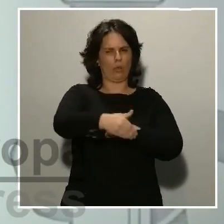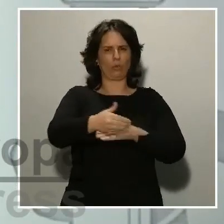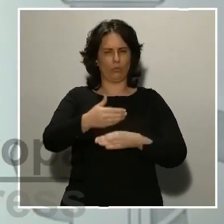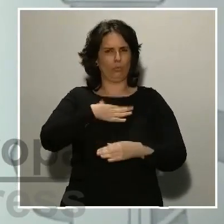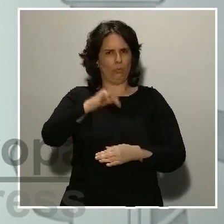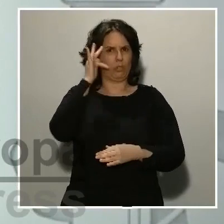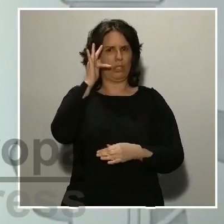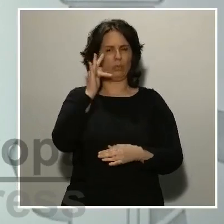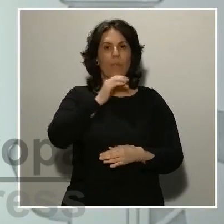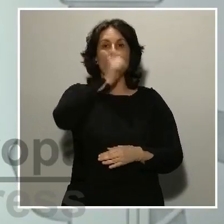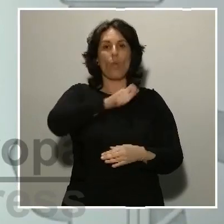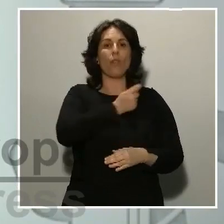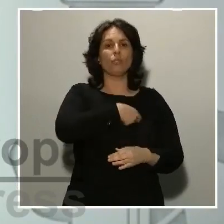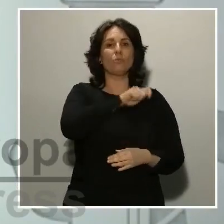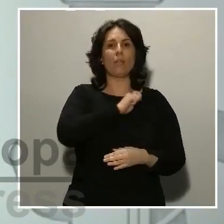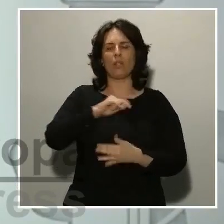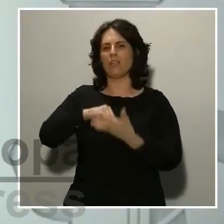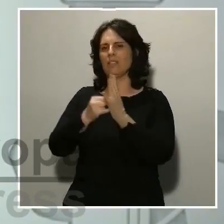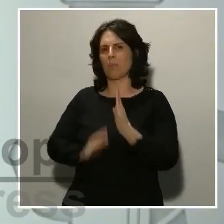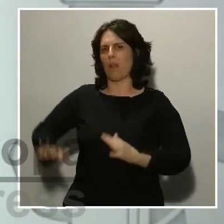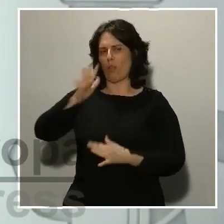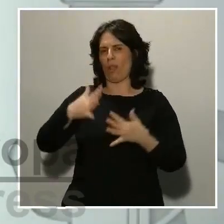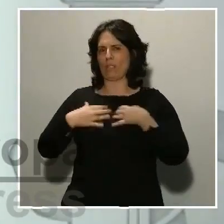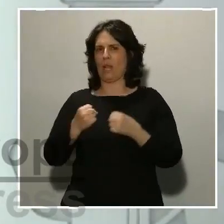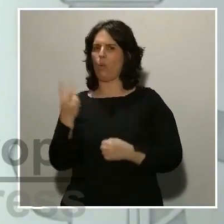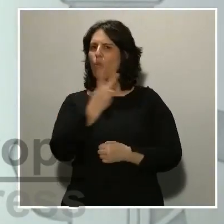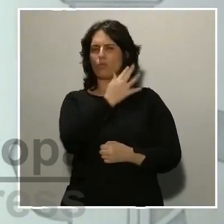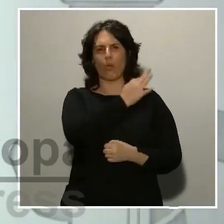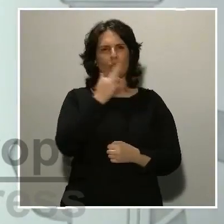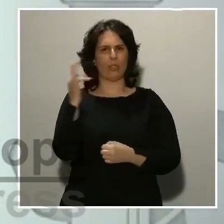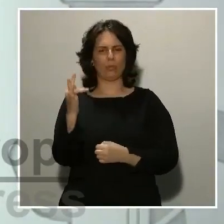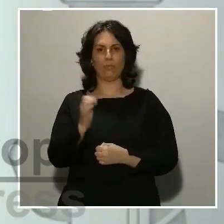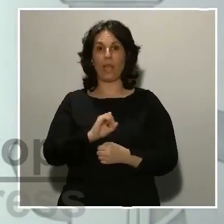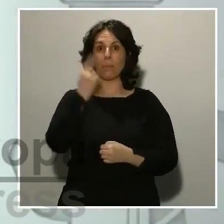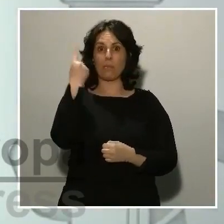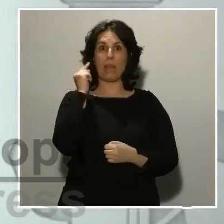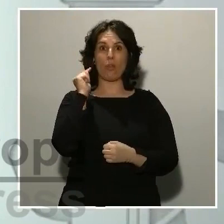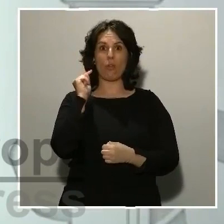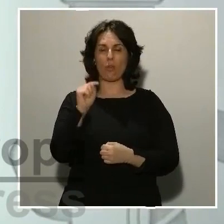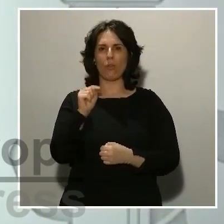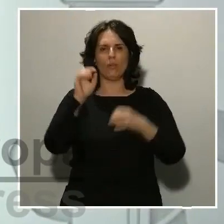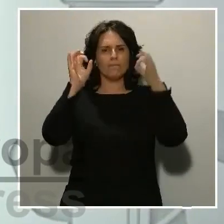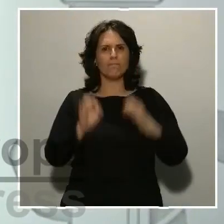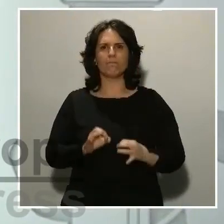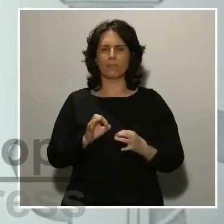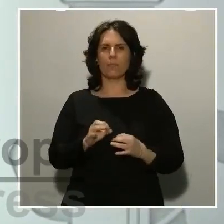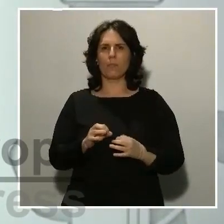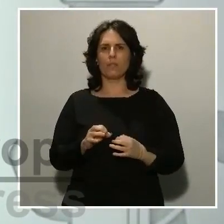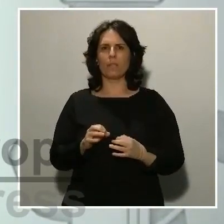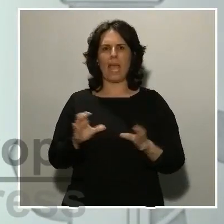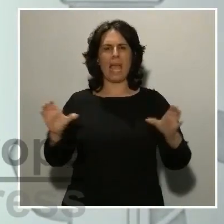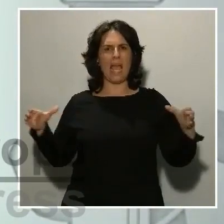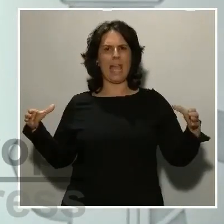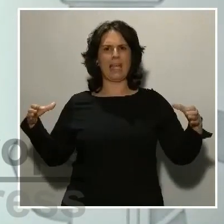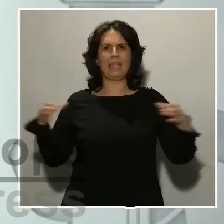y el Sistema Nacional de Salud. El primer aliado más poderoso está resultando ser un gigantesco equipo de